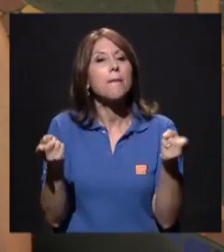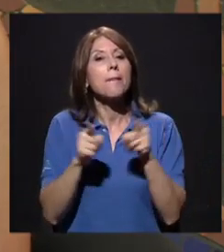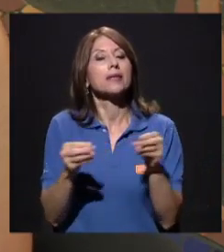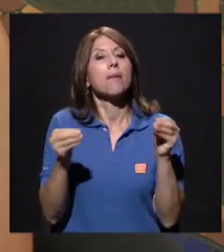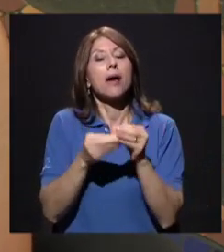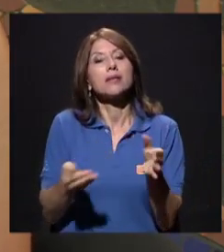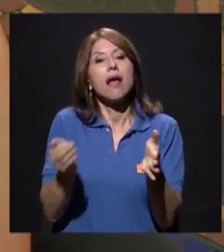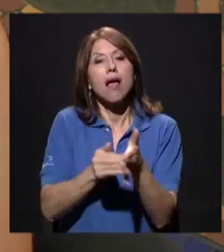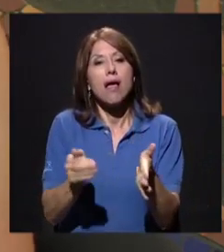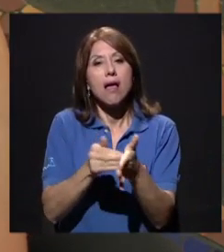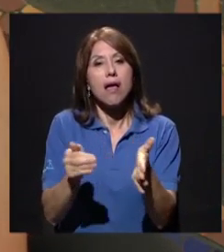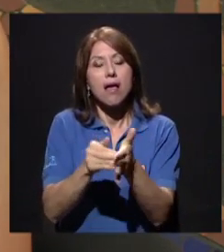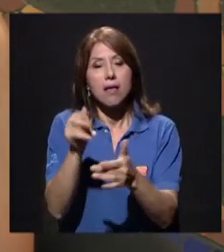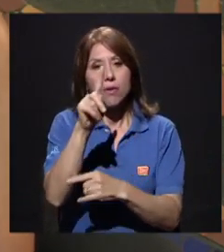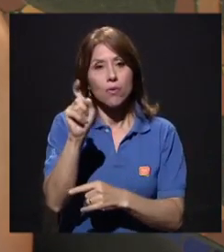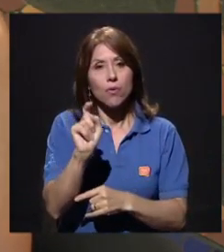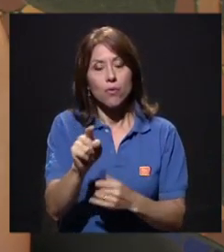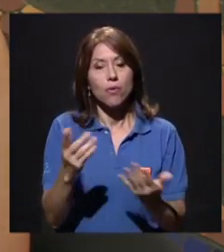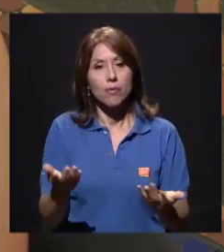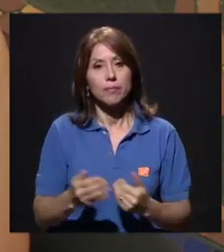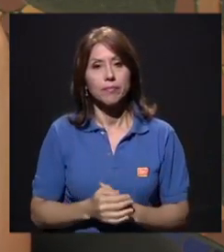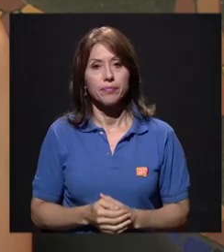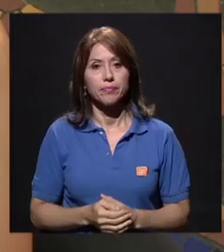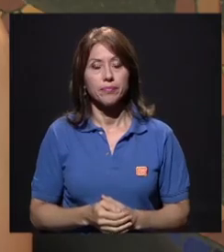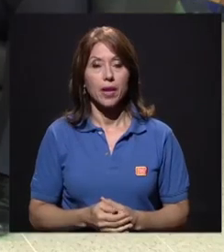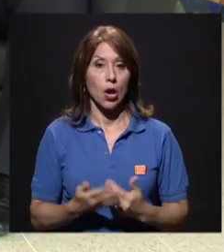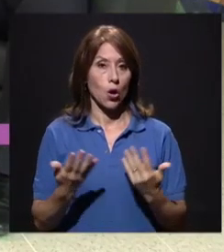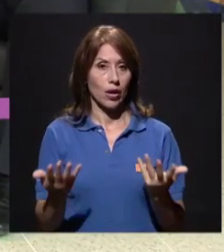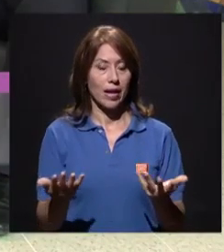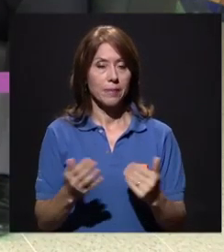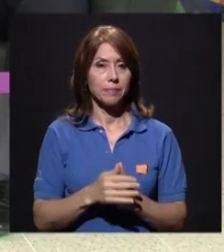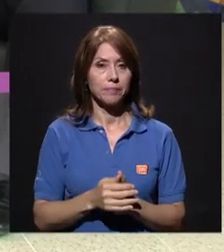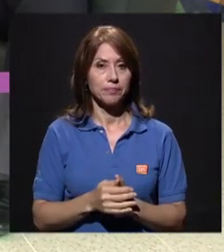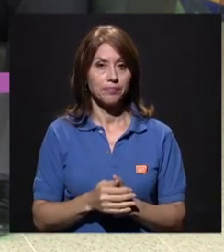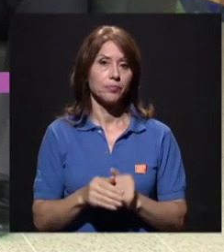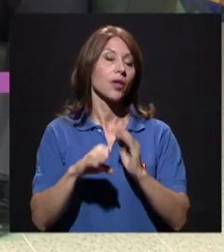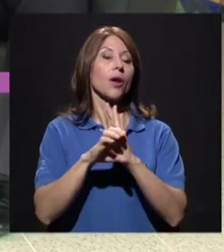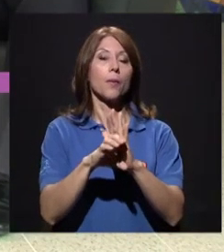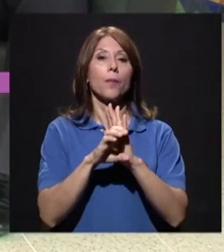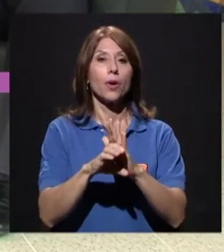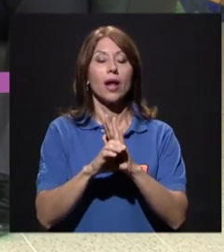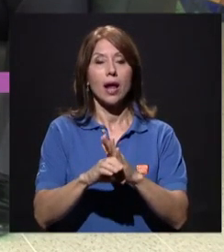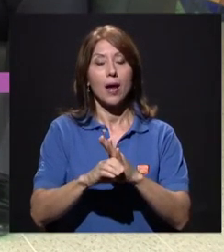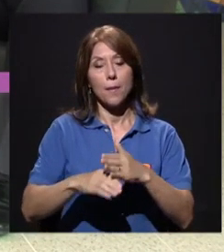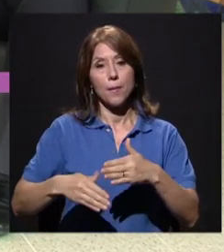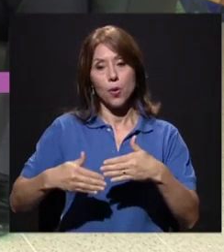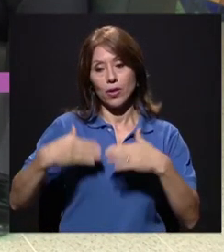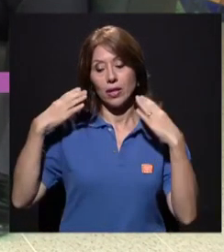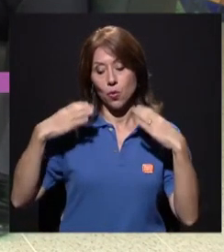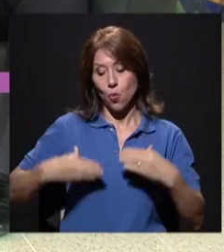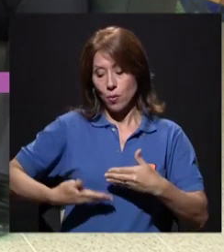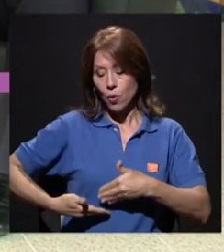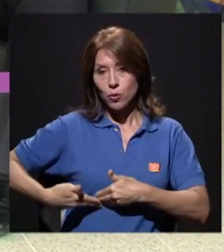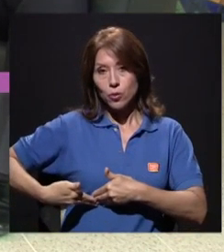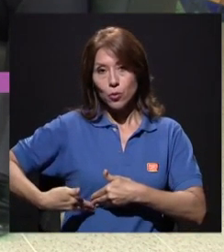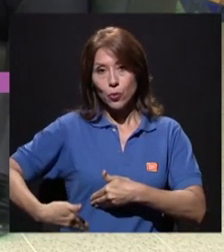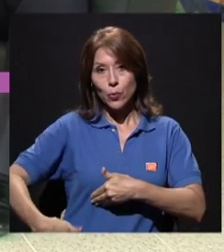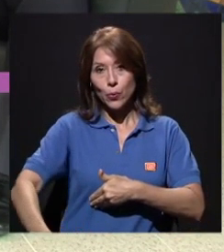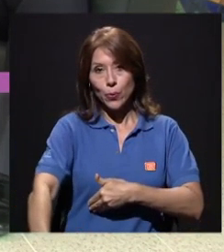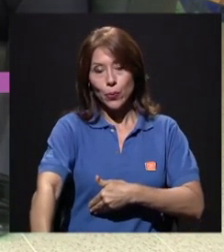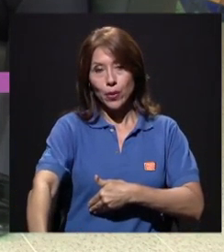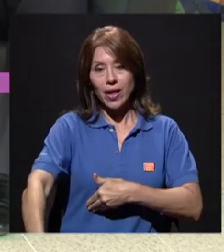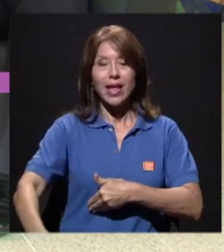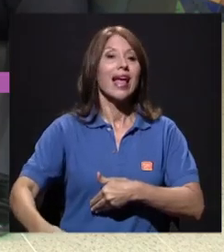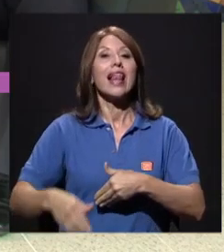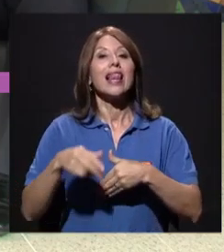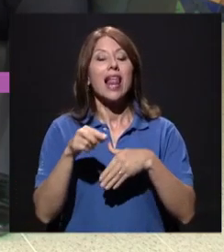cuando iniciamos una práctica o cuando ya estamos en la práctica misma? Ok, digámosle en la parte del tren inferior. Son las rodillas las